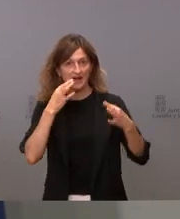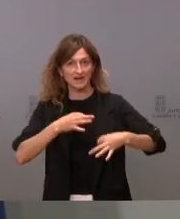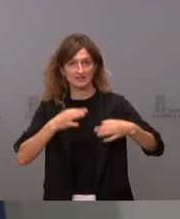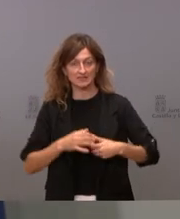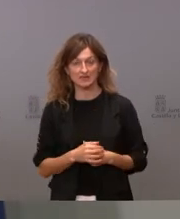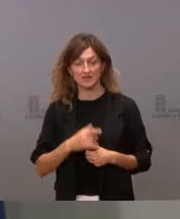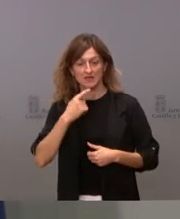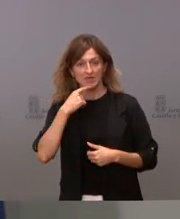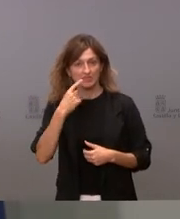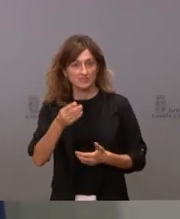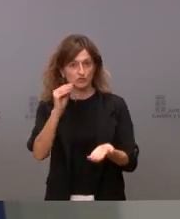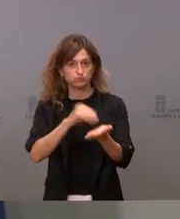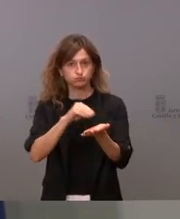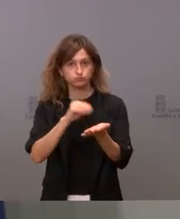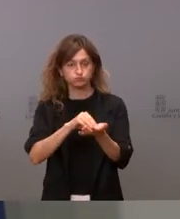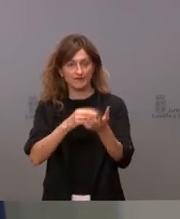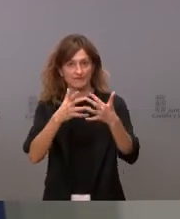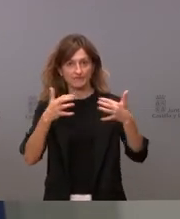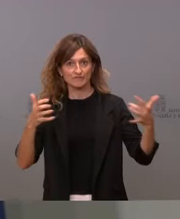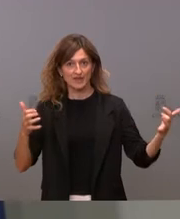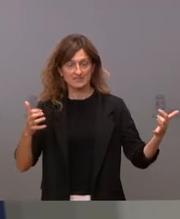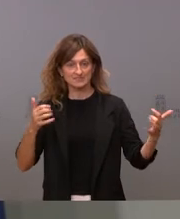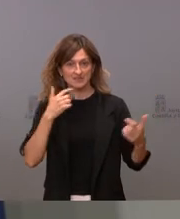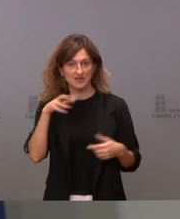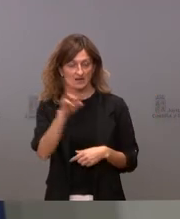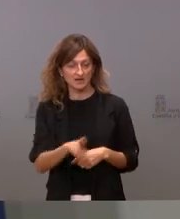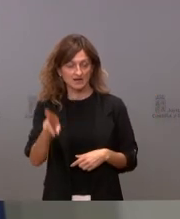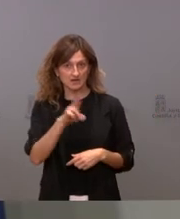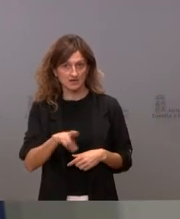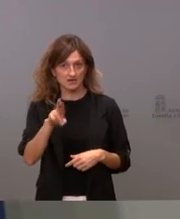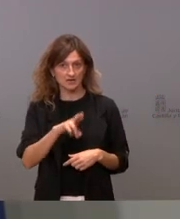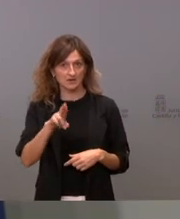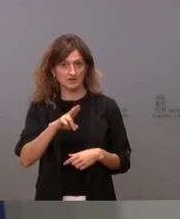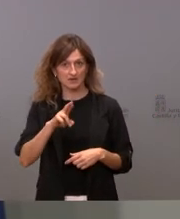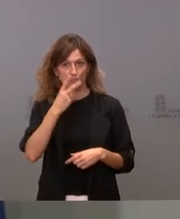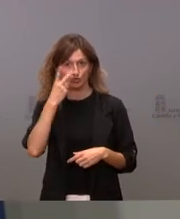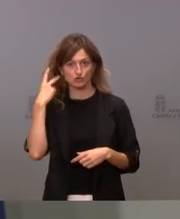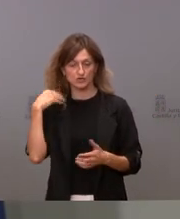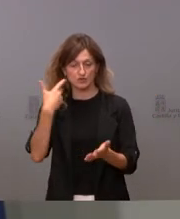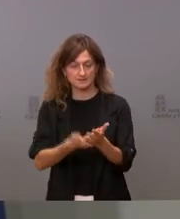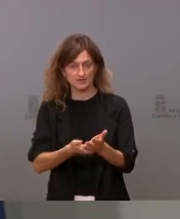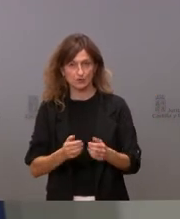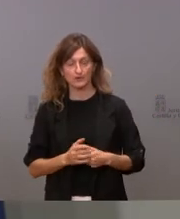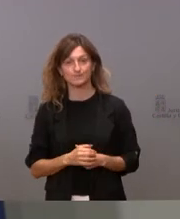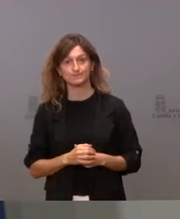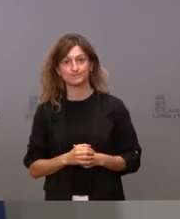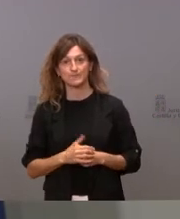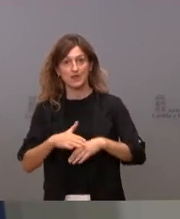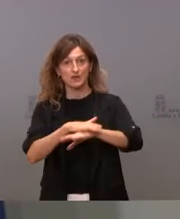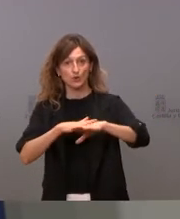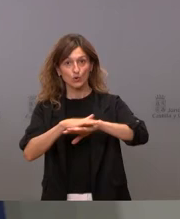no sé cuántas veces probablemente esta es la frase que más he repetido a lo largo de estos dos años este gobierno